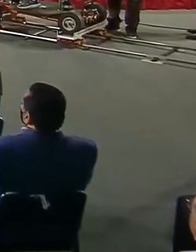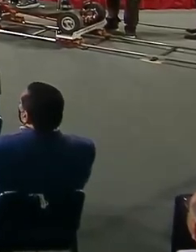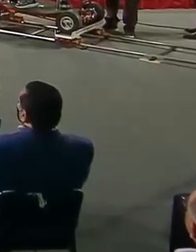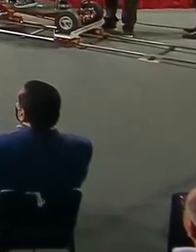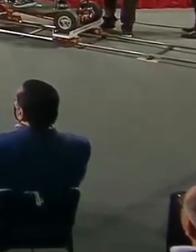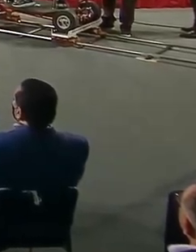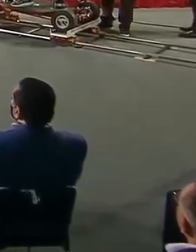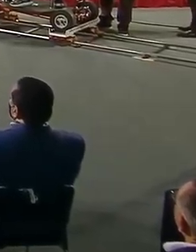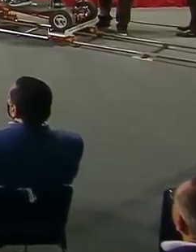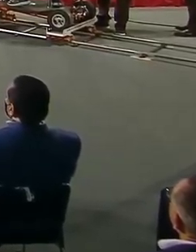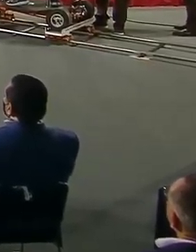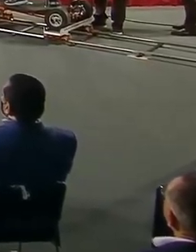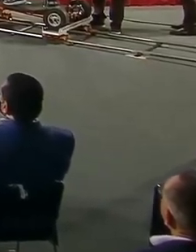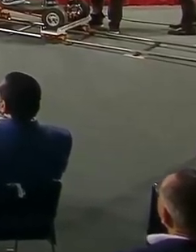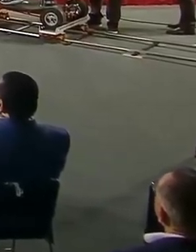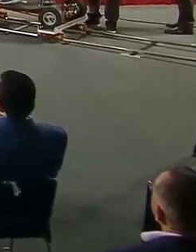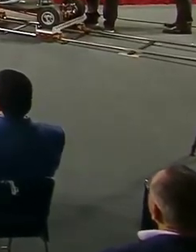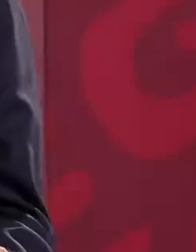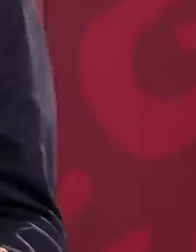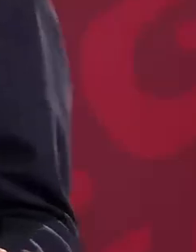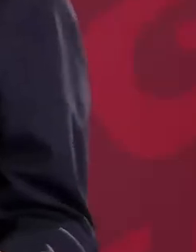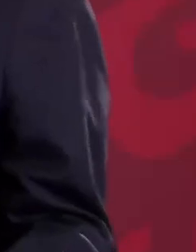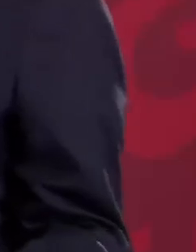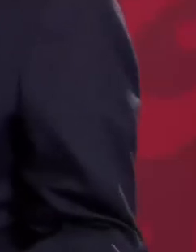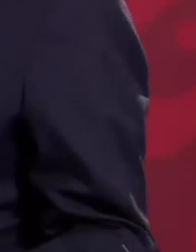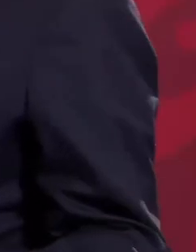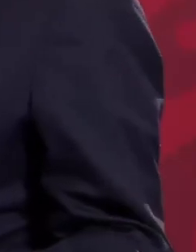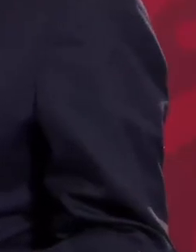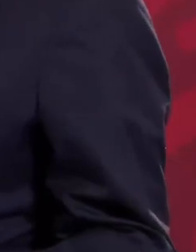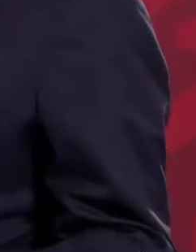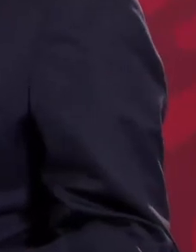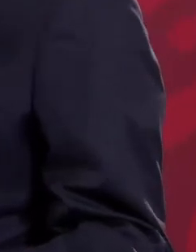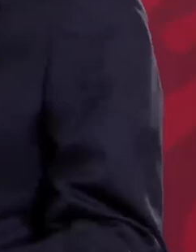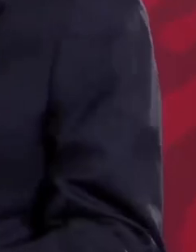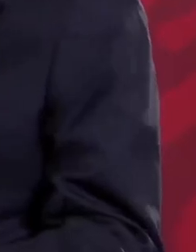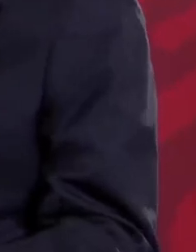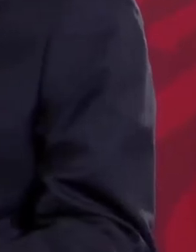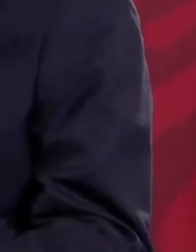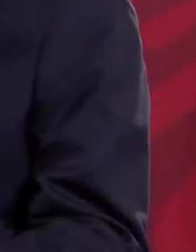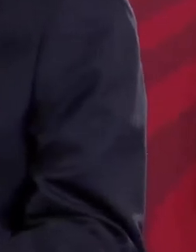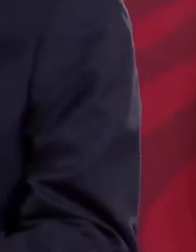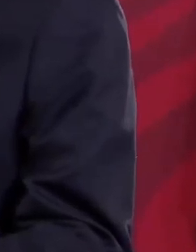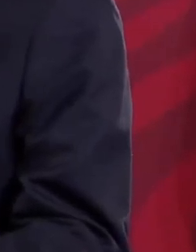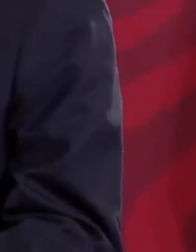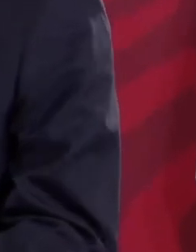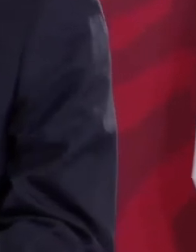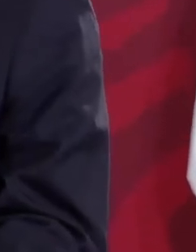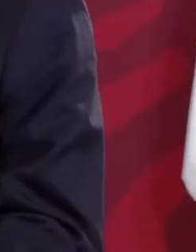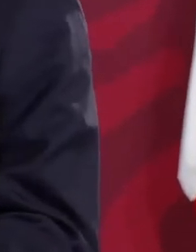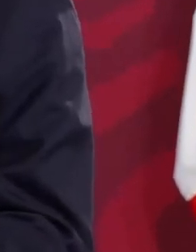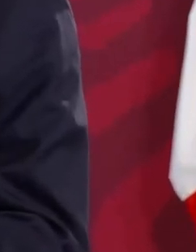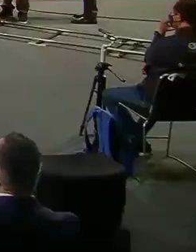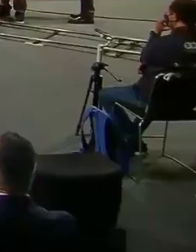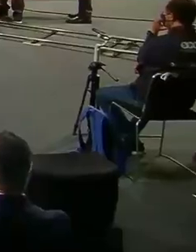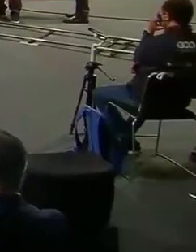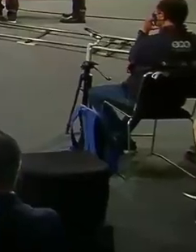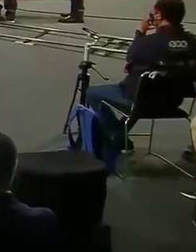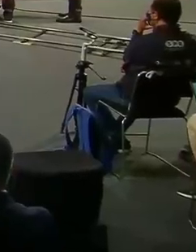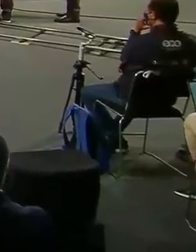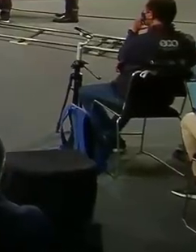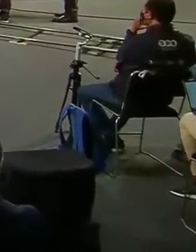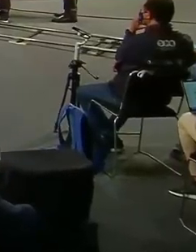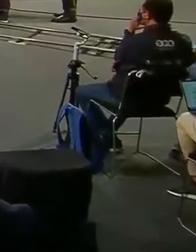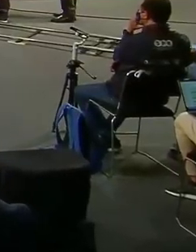porque el Chile fue O'Higgins y San Martín, Argentina,